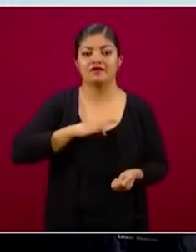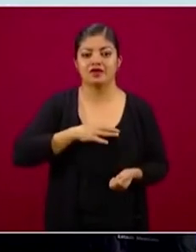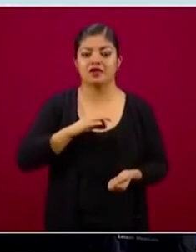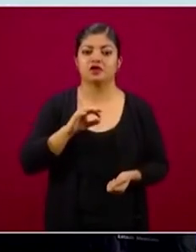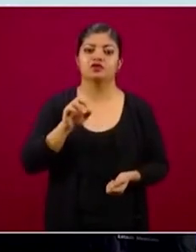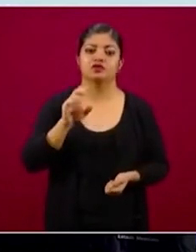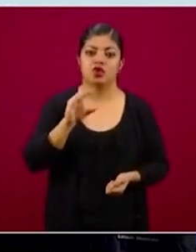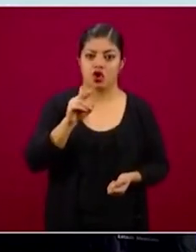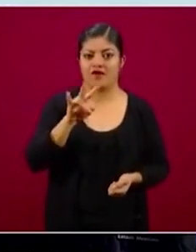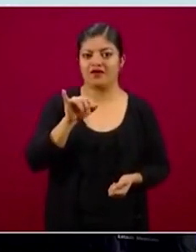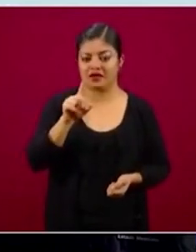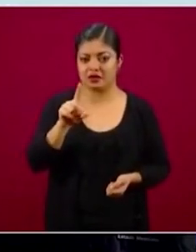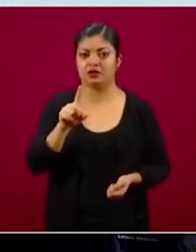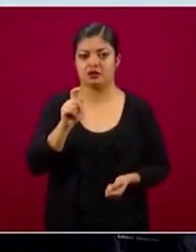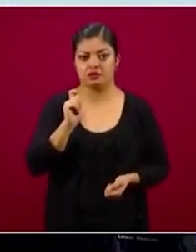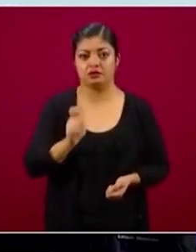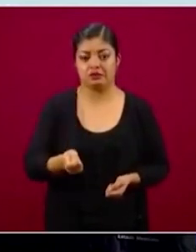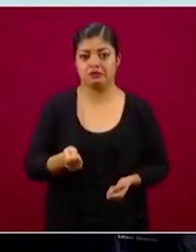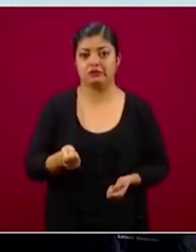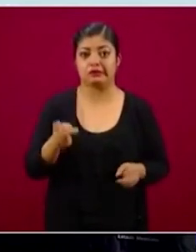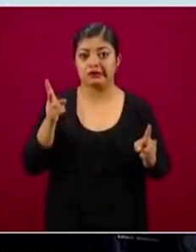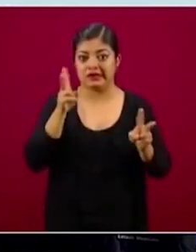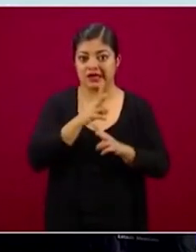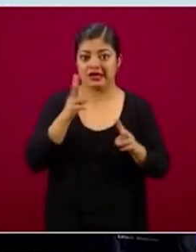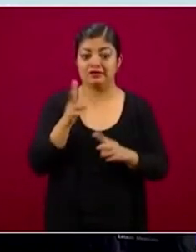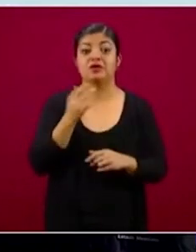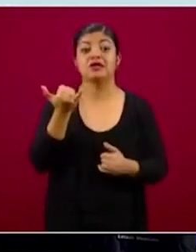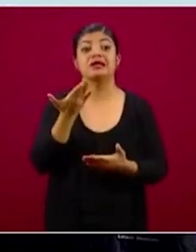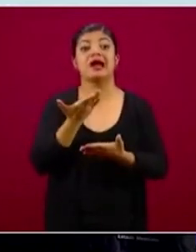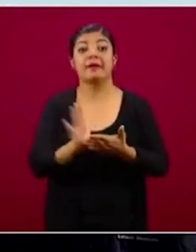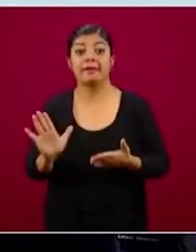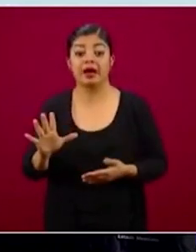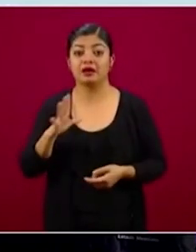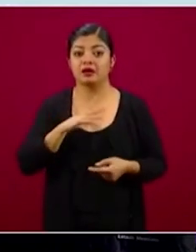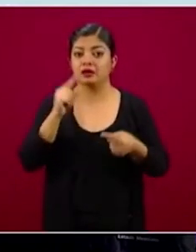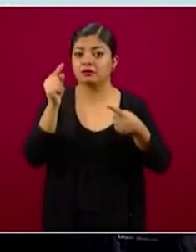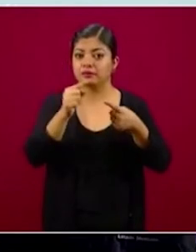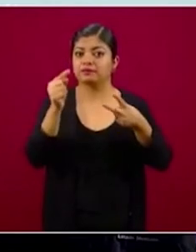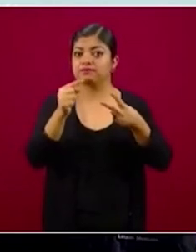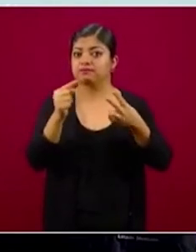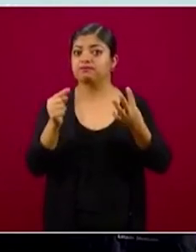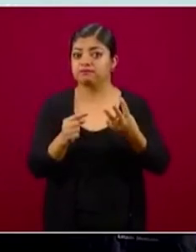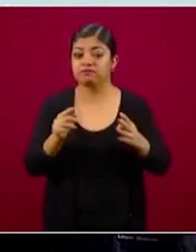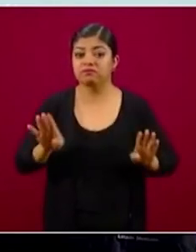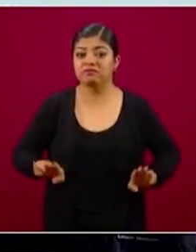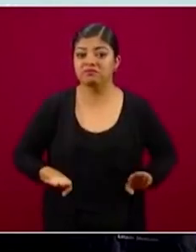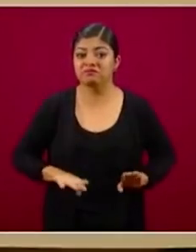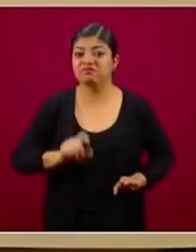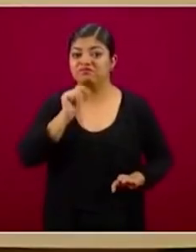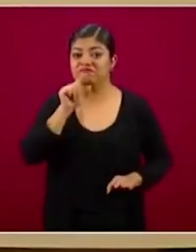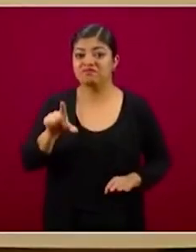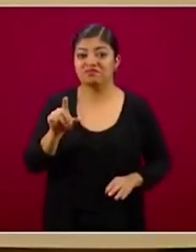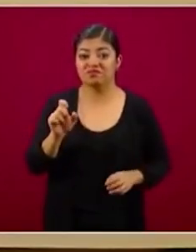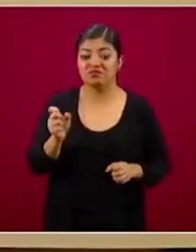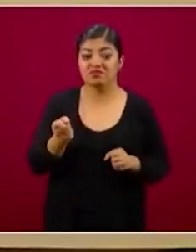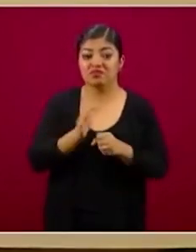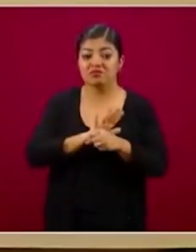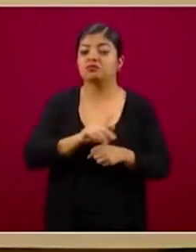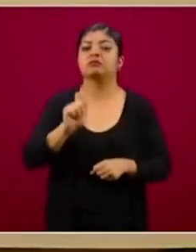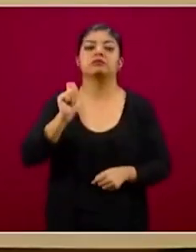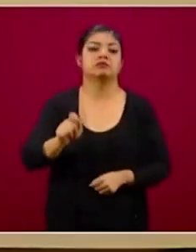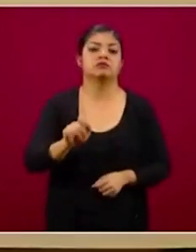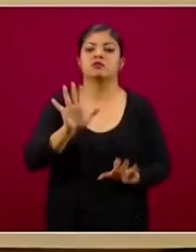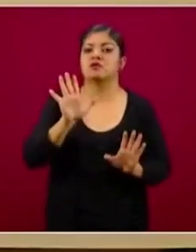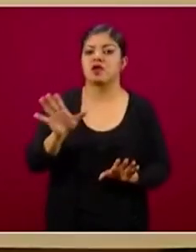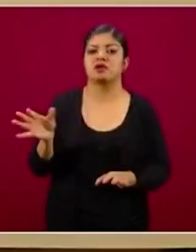-2 en sus vías respiratorias y además, como presentaban signos y síntomas característicos de la enfermedad, entonces se clasifican